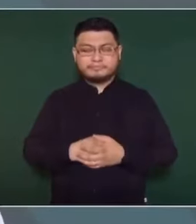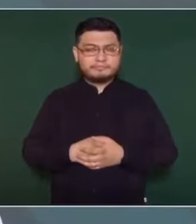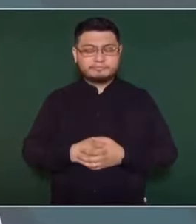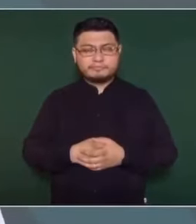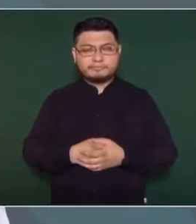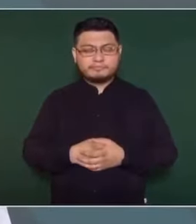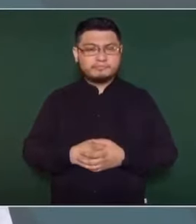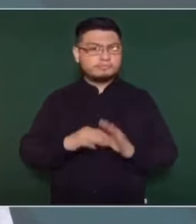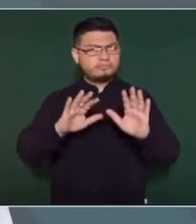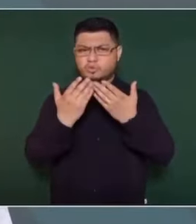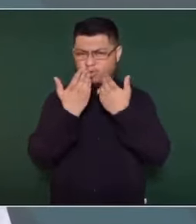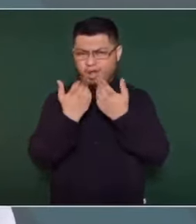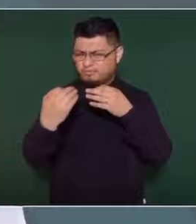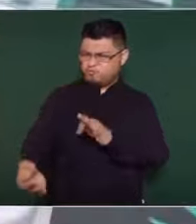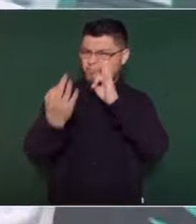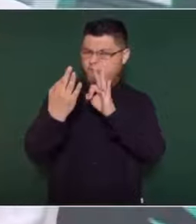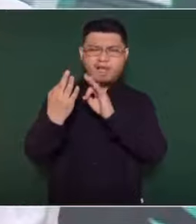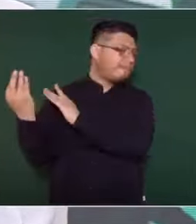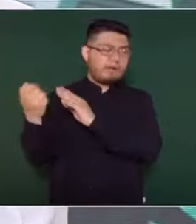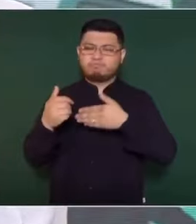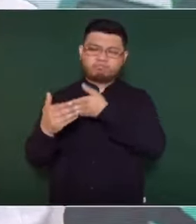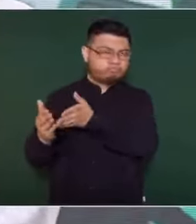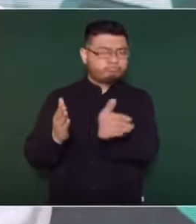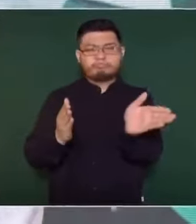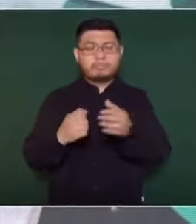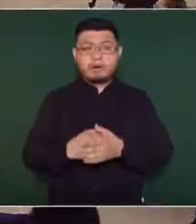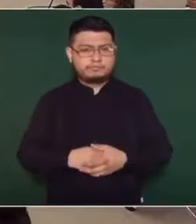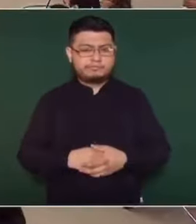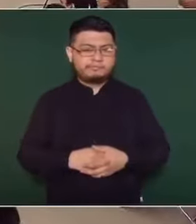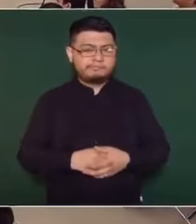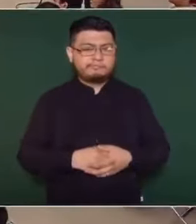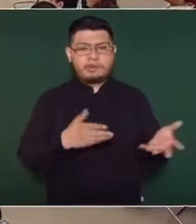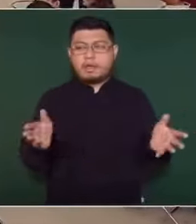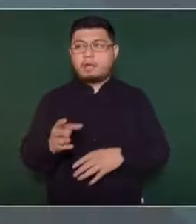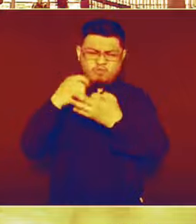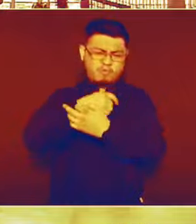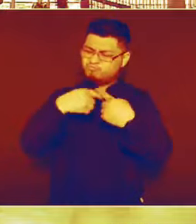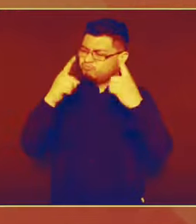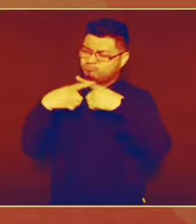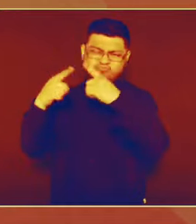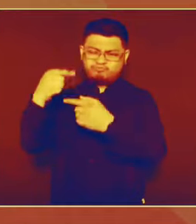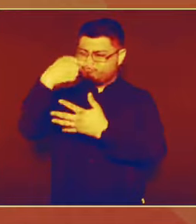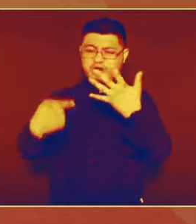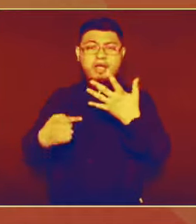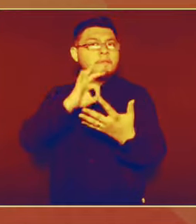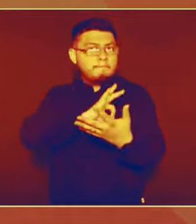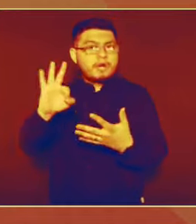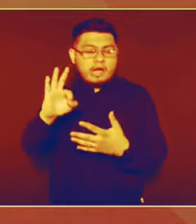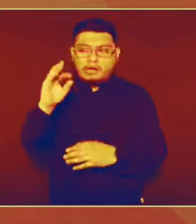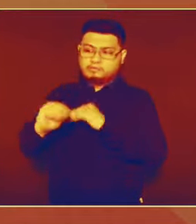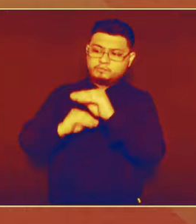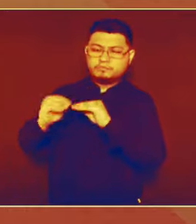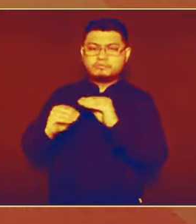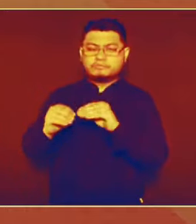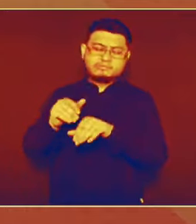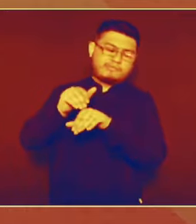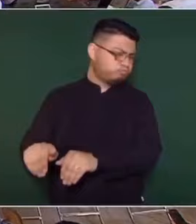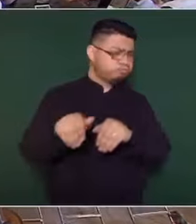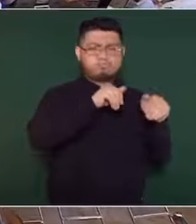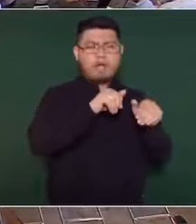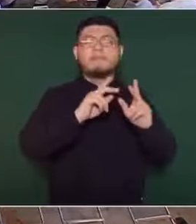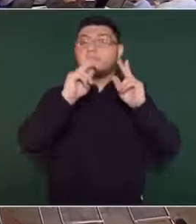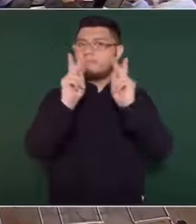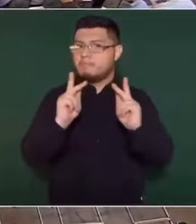que exponerse, hay que evadir el acoso. Pero eso no significa no protestar, de llevar a cabo una desobediencia civil